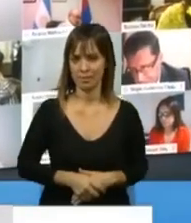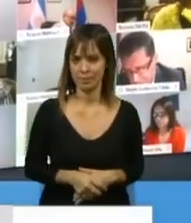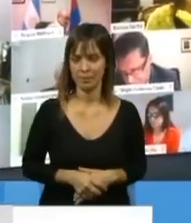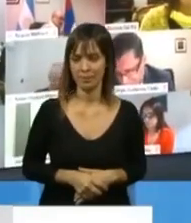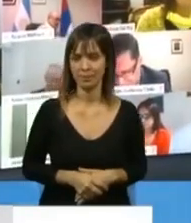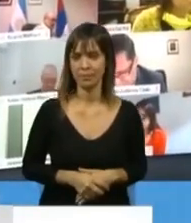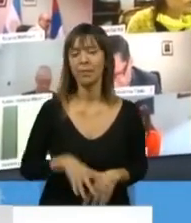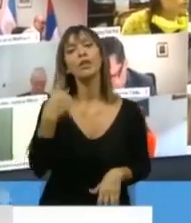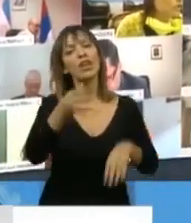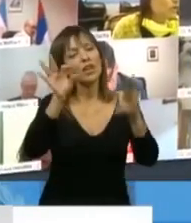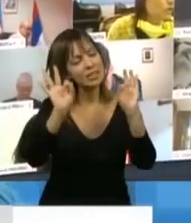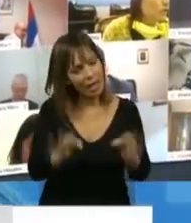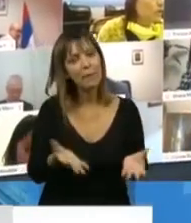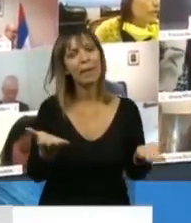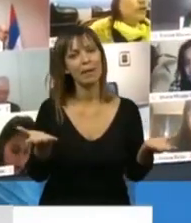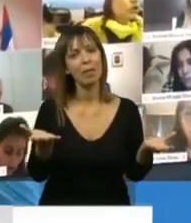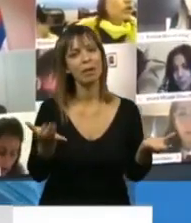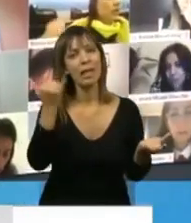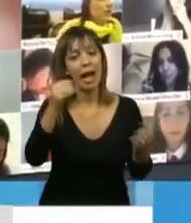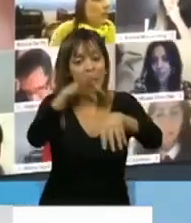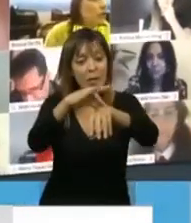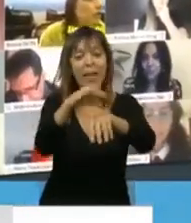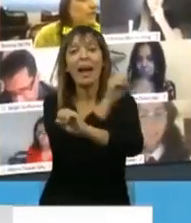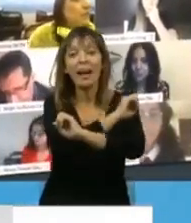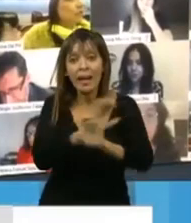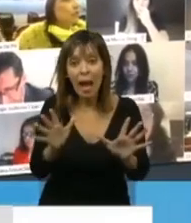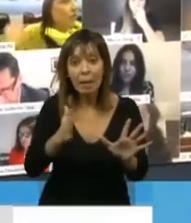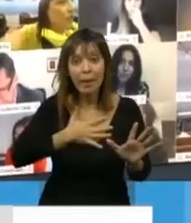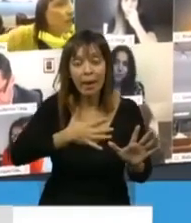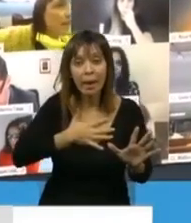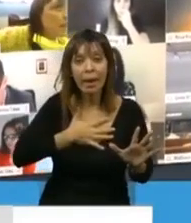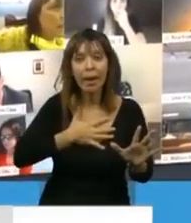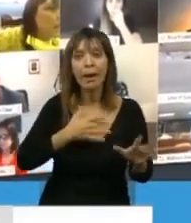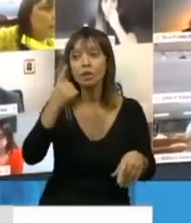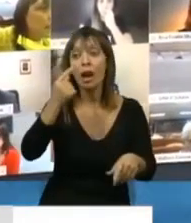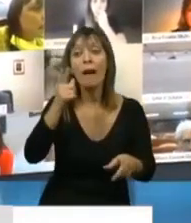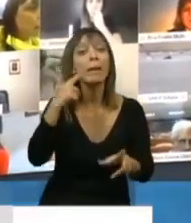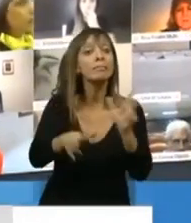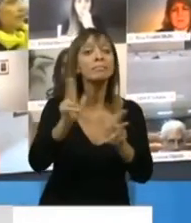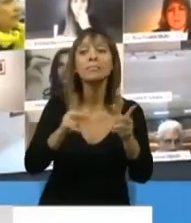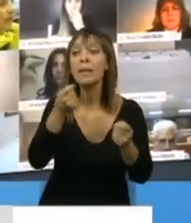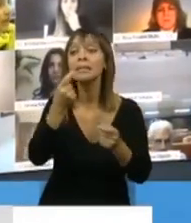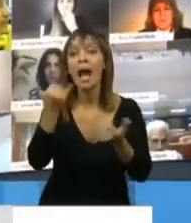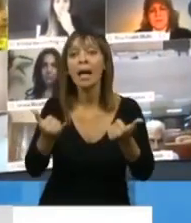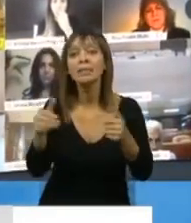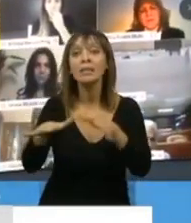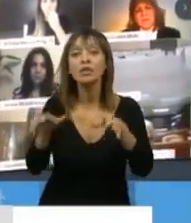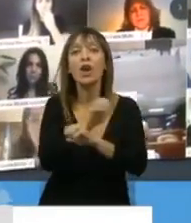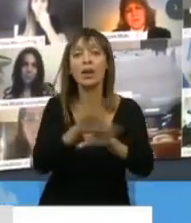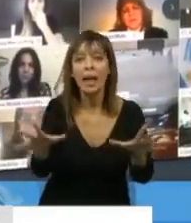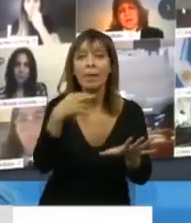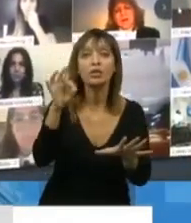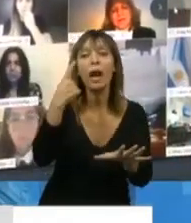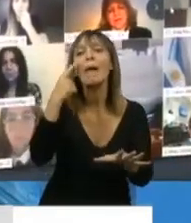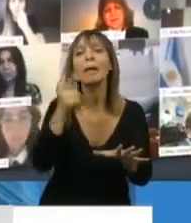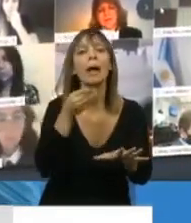Y todos sabemos que si tenemos una enfermedad grave, yo desafío a alguien que me diga que si tiene una situación grave con su hijo, si lo